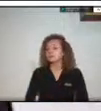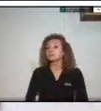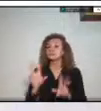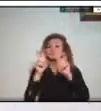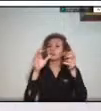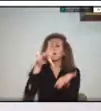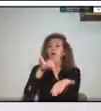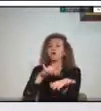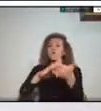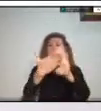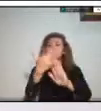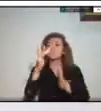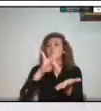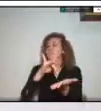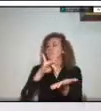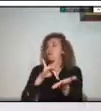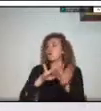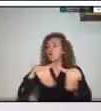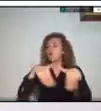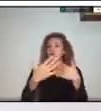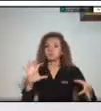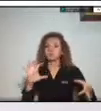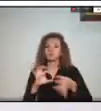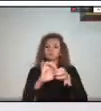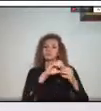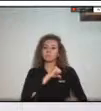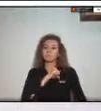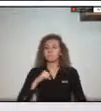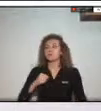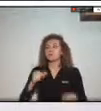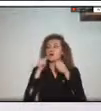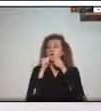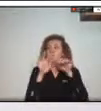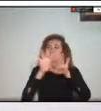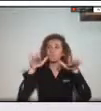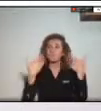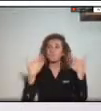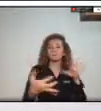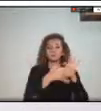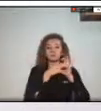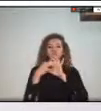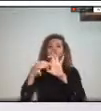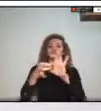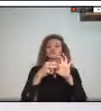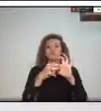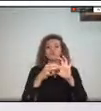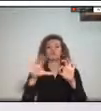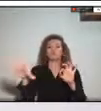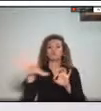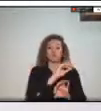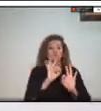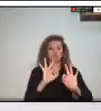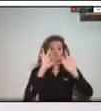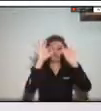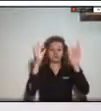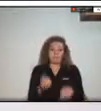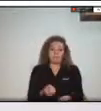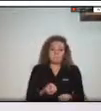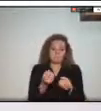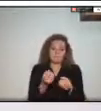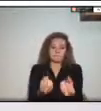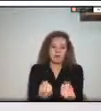articula con lo privado con lo público cómo de alguna manera todos ponen todos ganan en situación de desastres